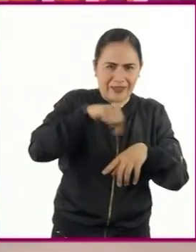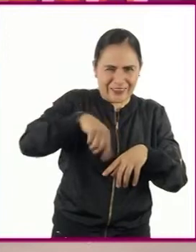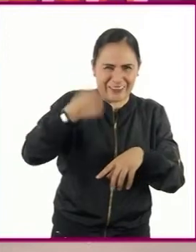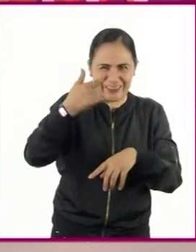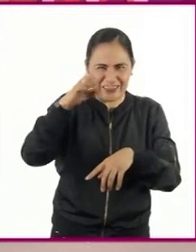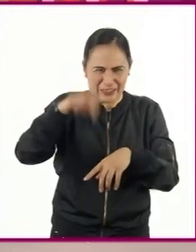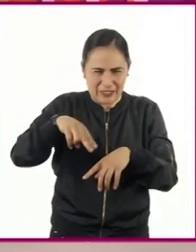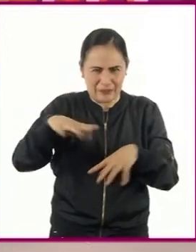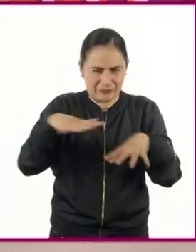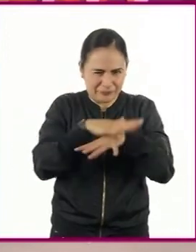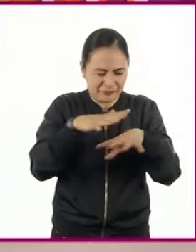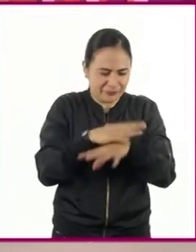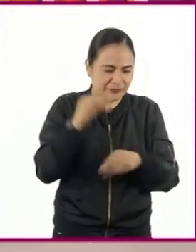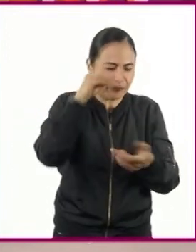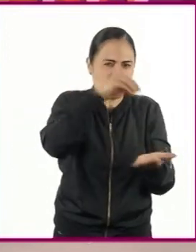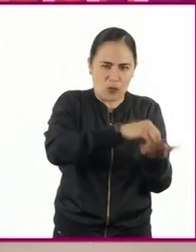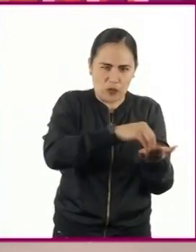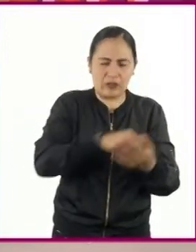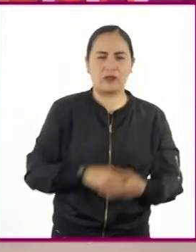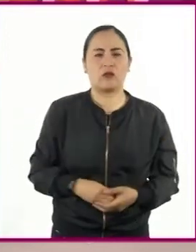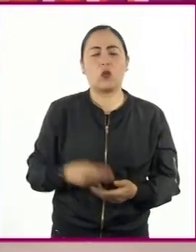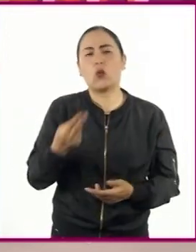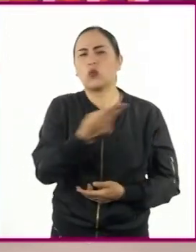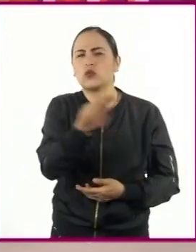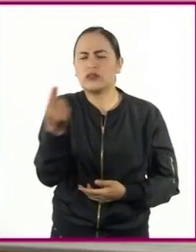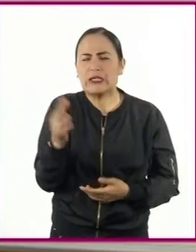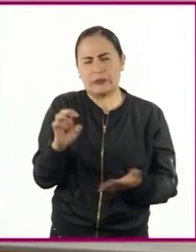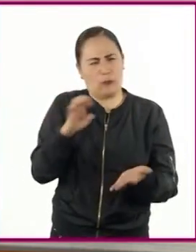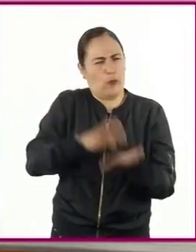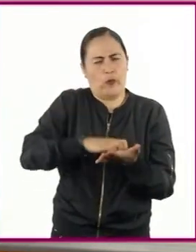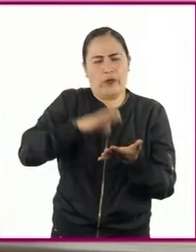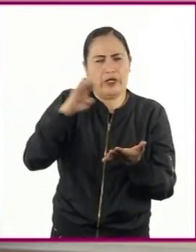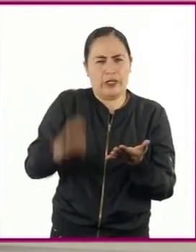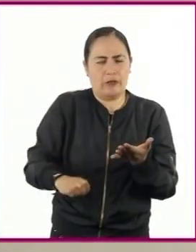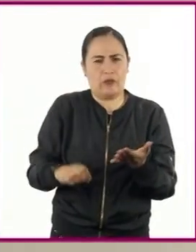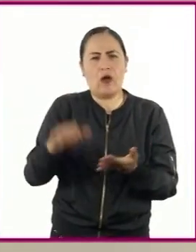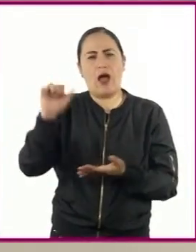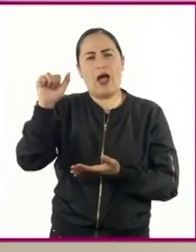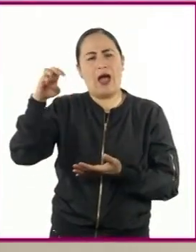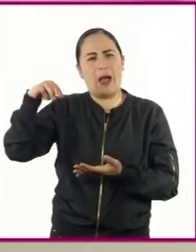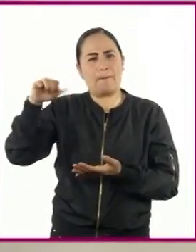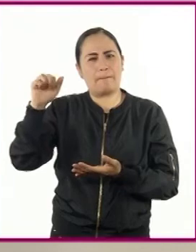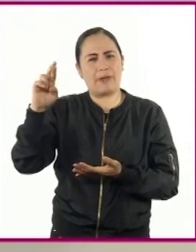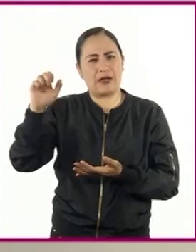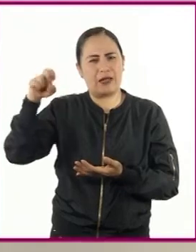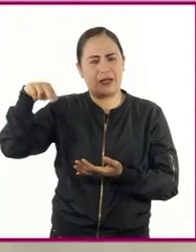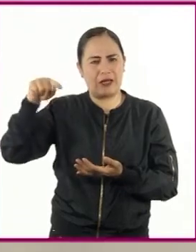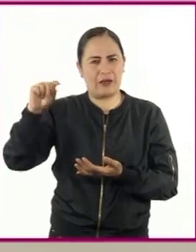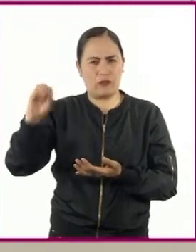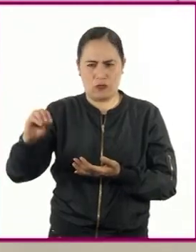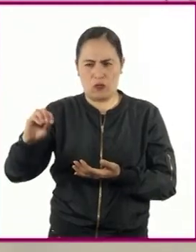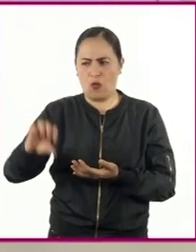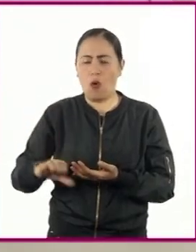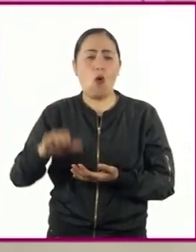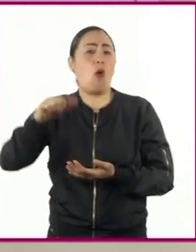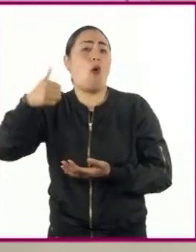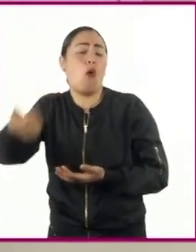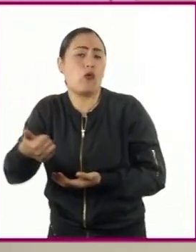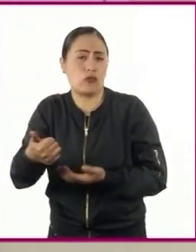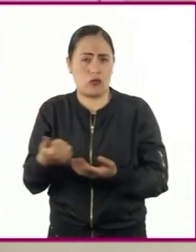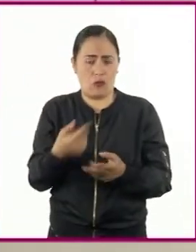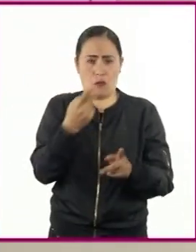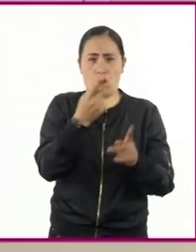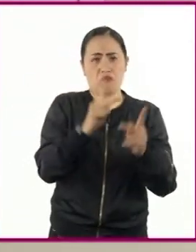Comenten en casa qué pasaría si uno de los genes, por ejemplo, el del amaranto, se inserta a otro organismo diferente.